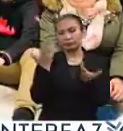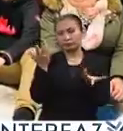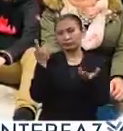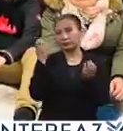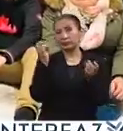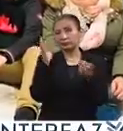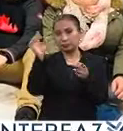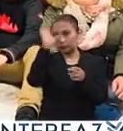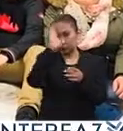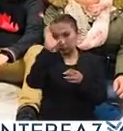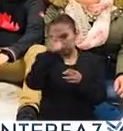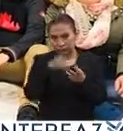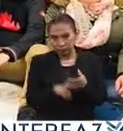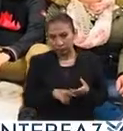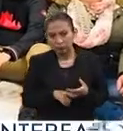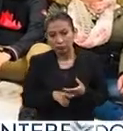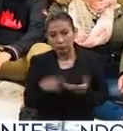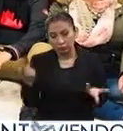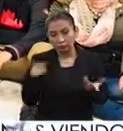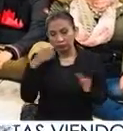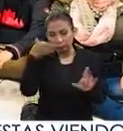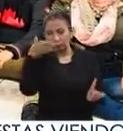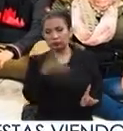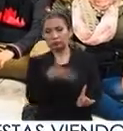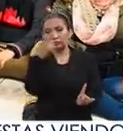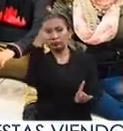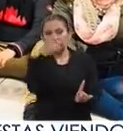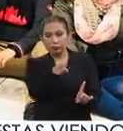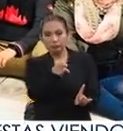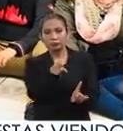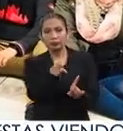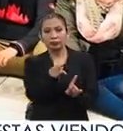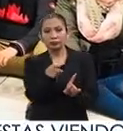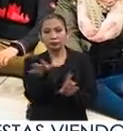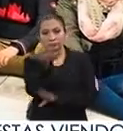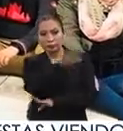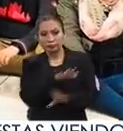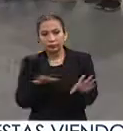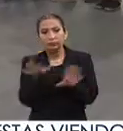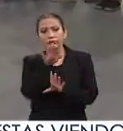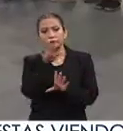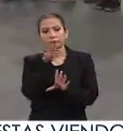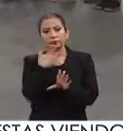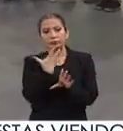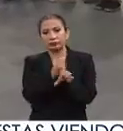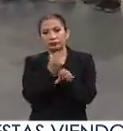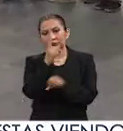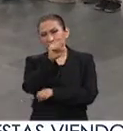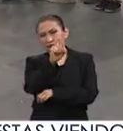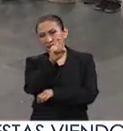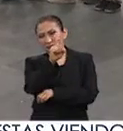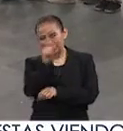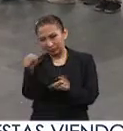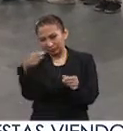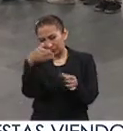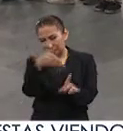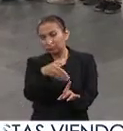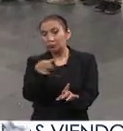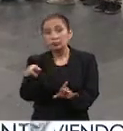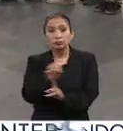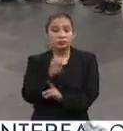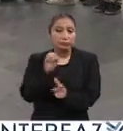cuestión de ciencias encaminadas a las áreas hidráulicas, todo ese aspecto.